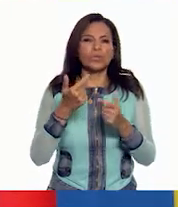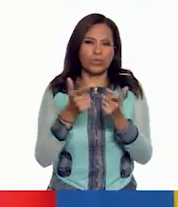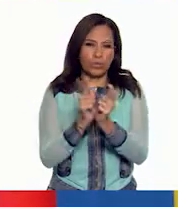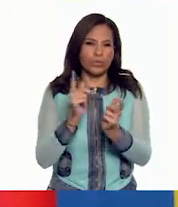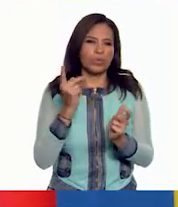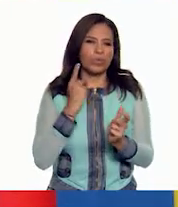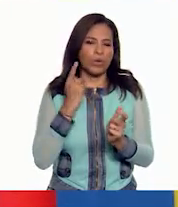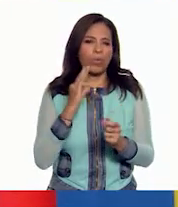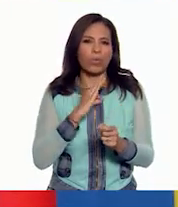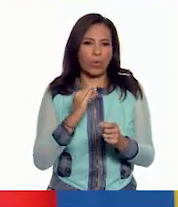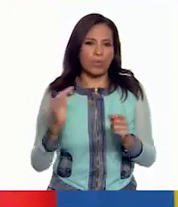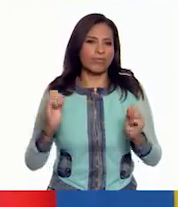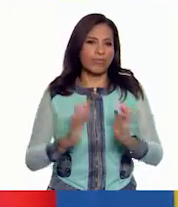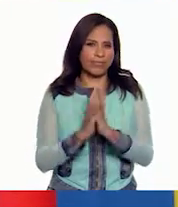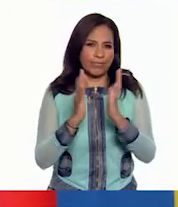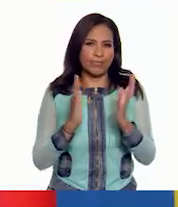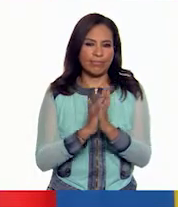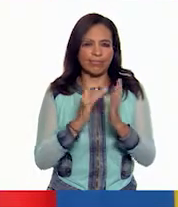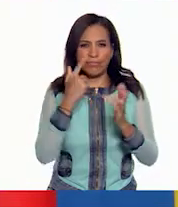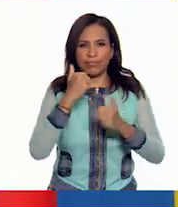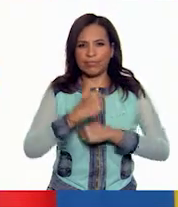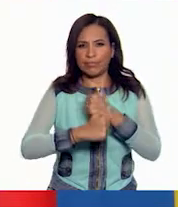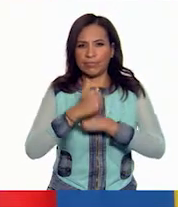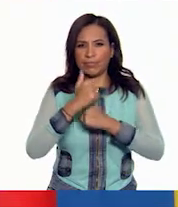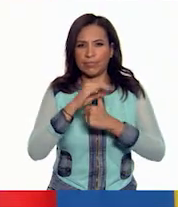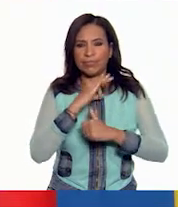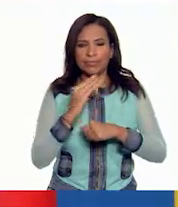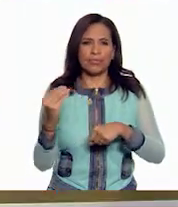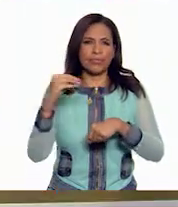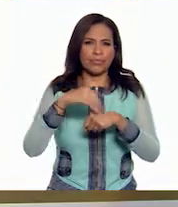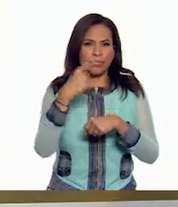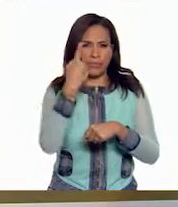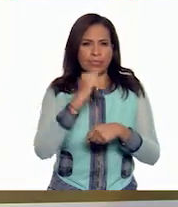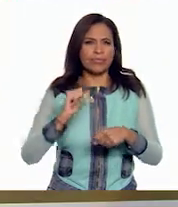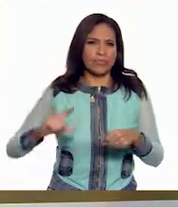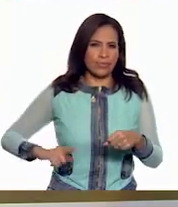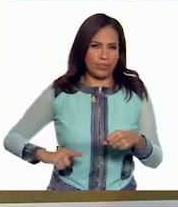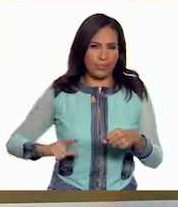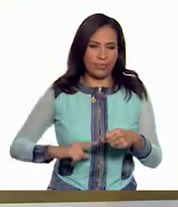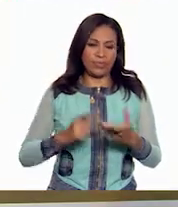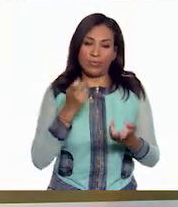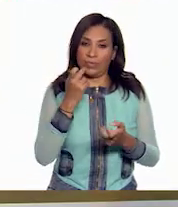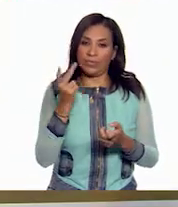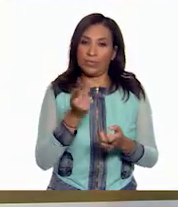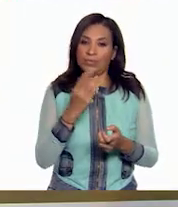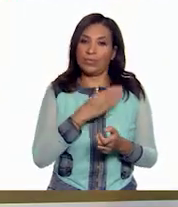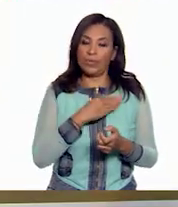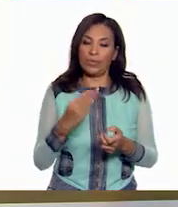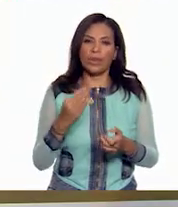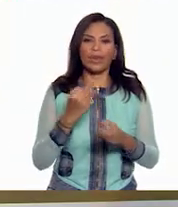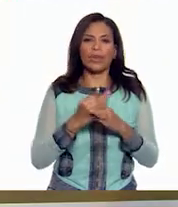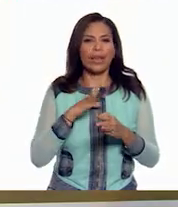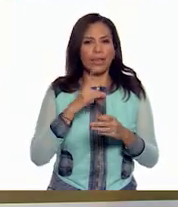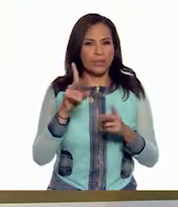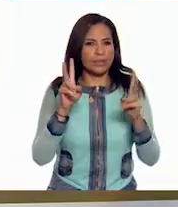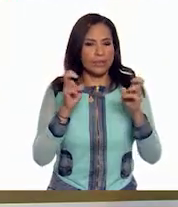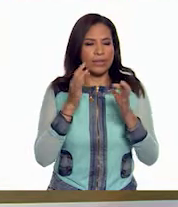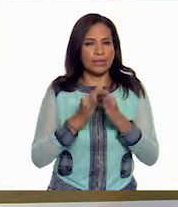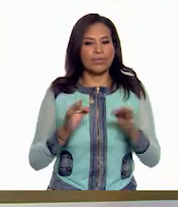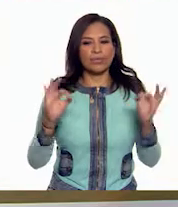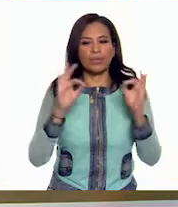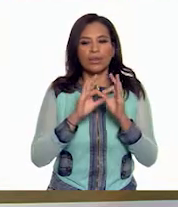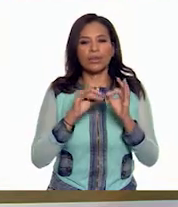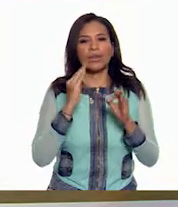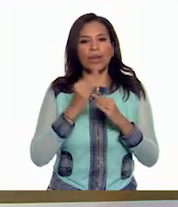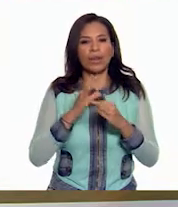políticos pudieran participar en la competencia por el poder? ¡Qué buena pregunta estás haciendo, Jenny! Y tocas un tema muy importante,